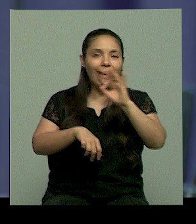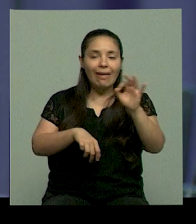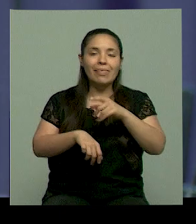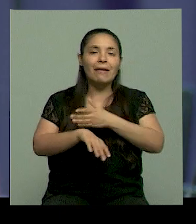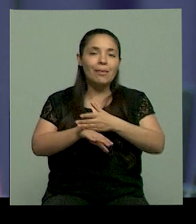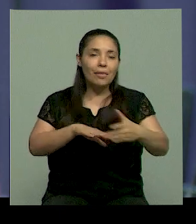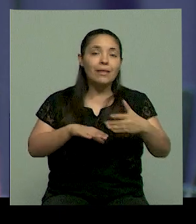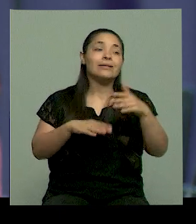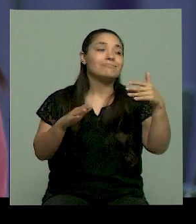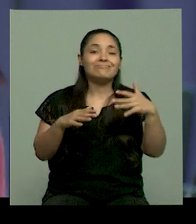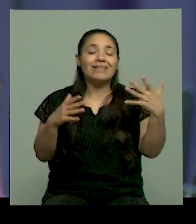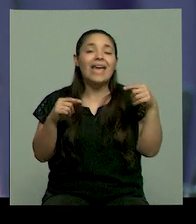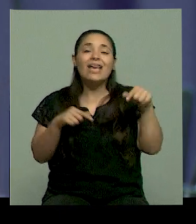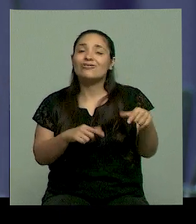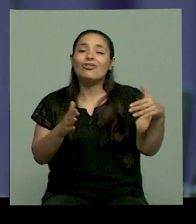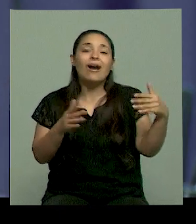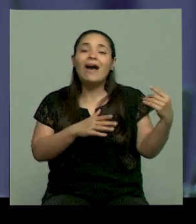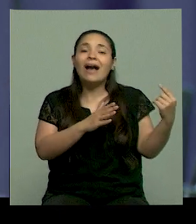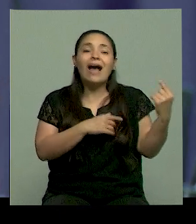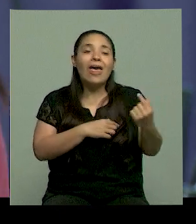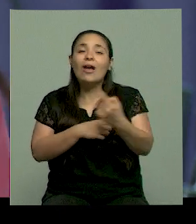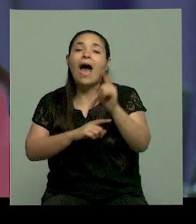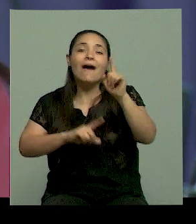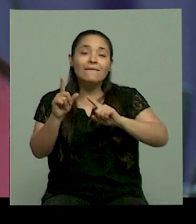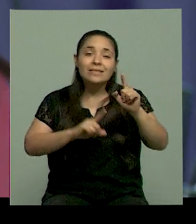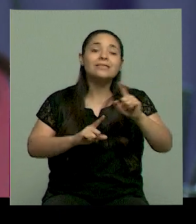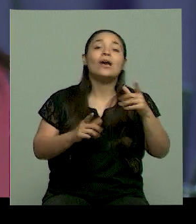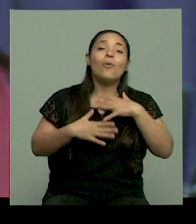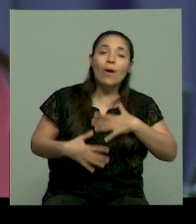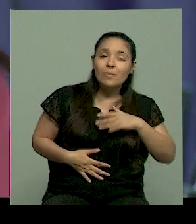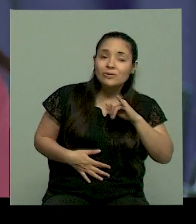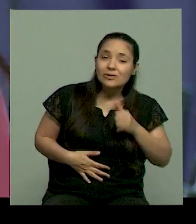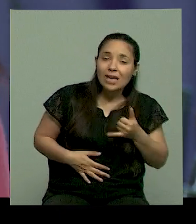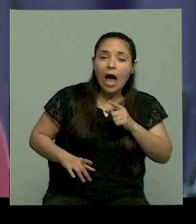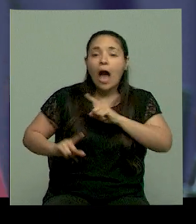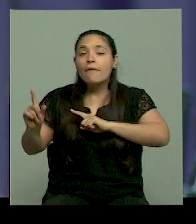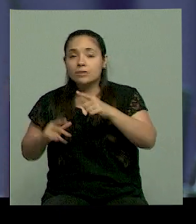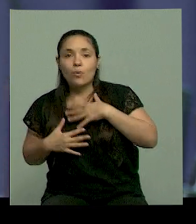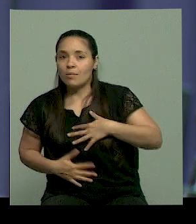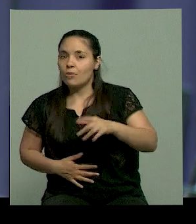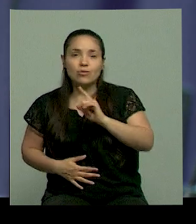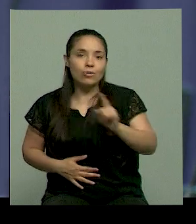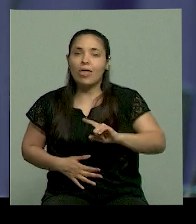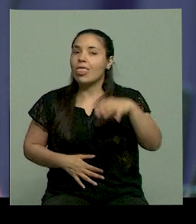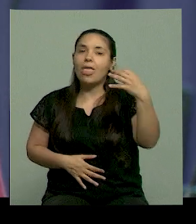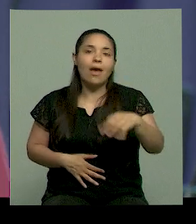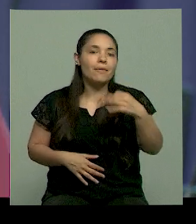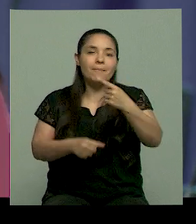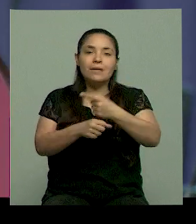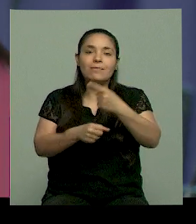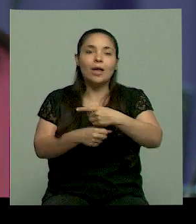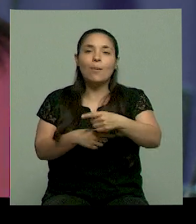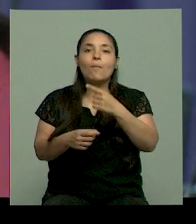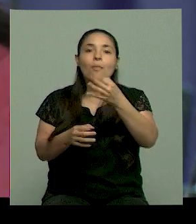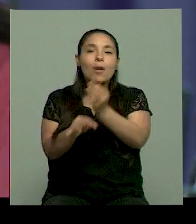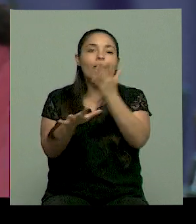son modas y en algunos casos son útiles, en algunos casos las usamos, pero tienen que consultar a un profesional, no lo pueden hacer por sí